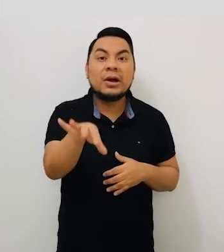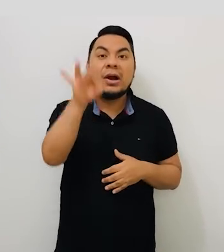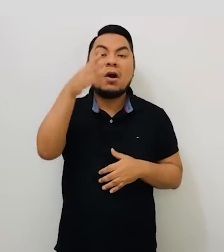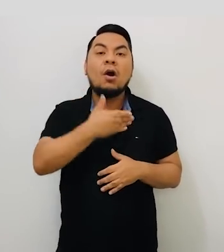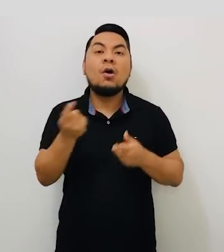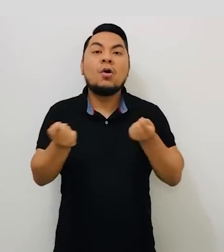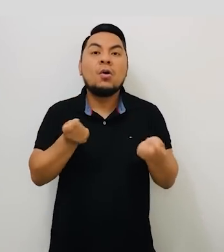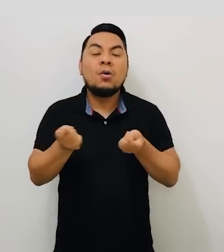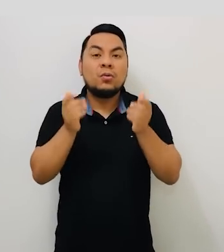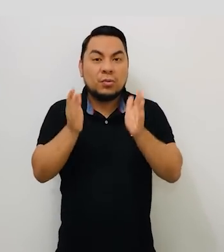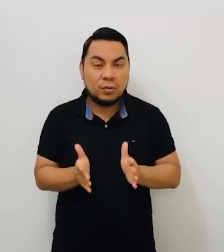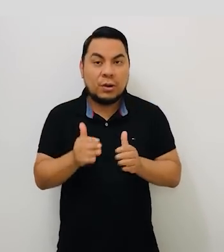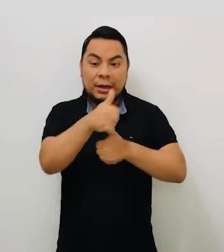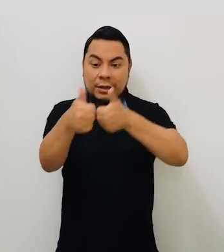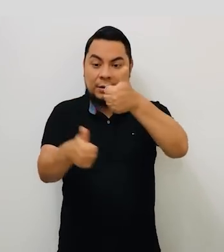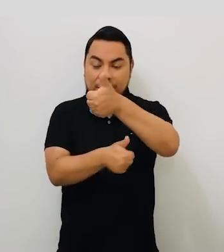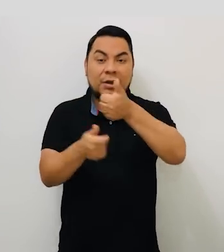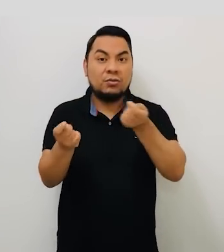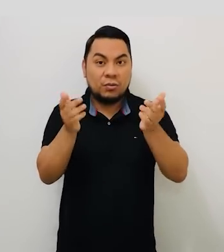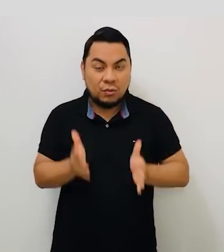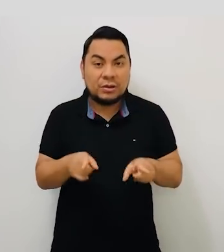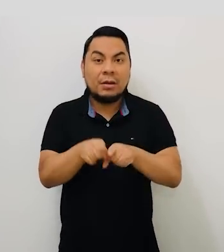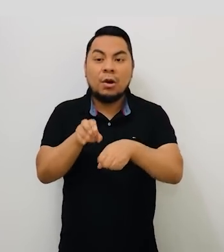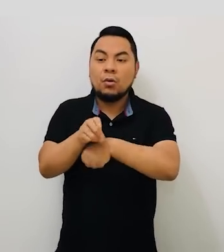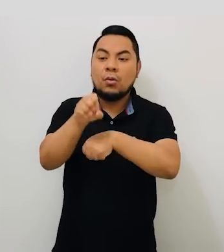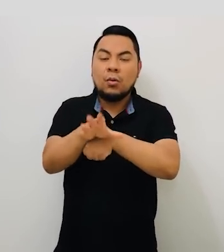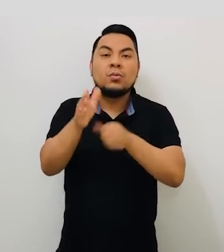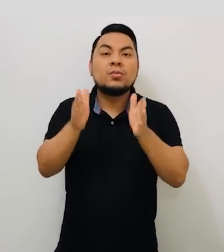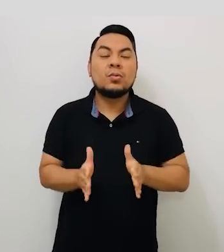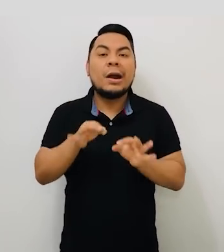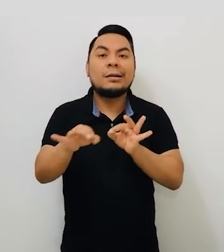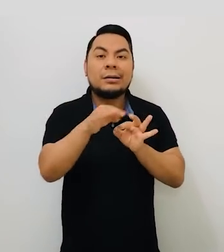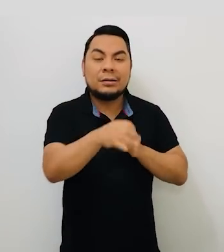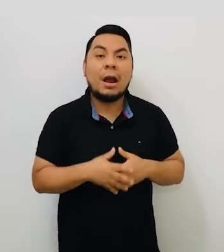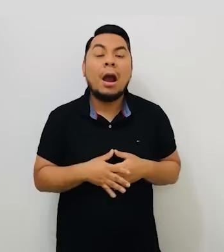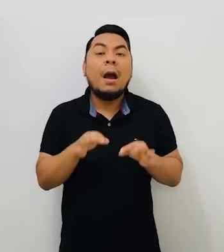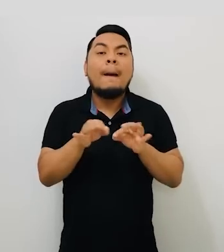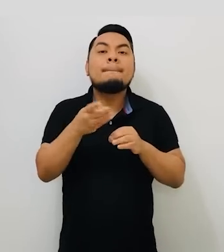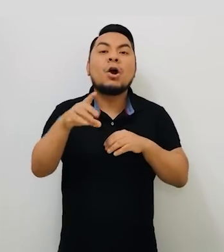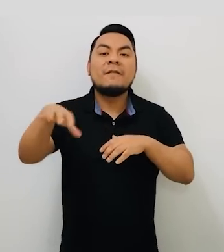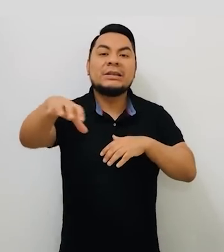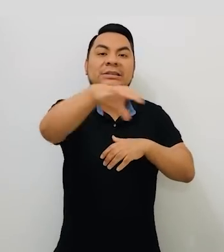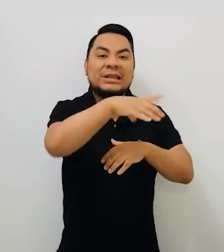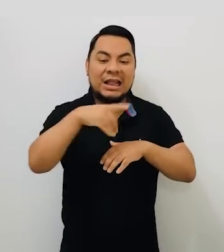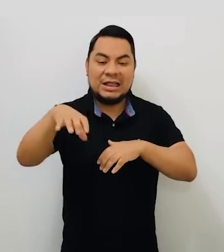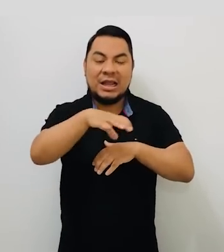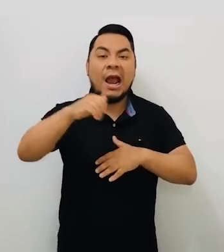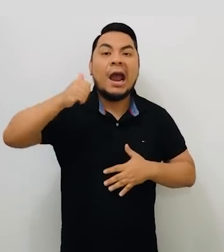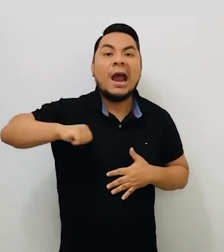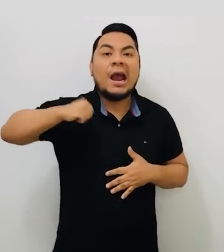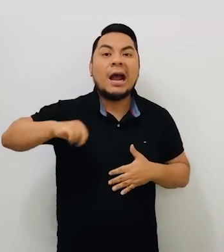regiones, elegiremos a gobernadores, vicegobernadores y consejeros regionales. Y para las provincias y